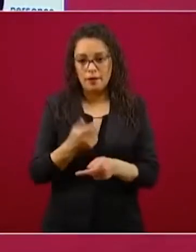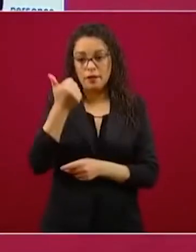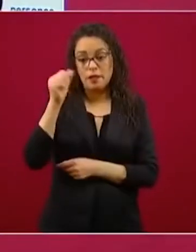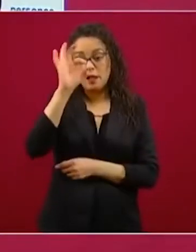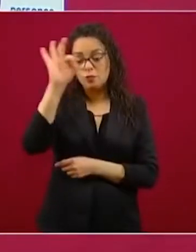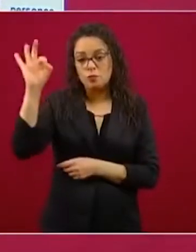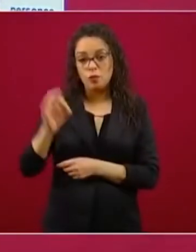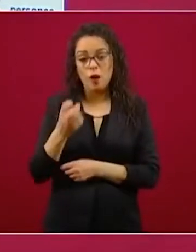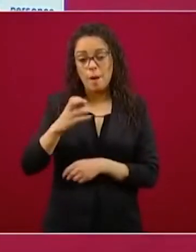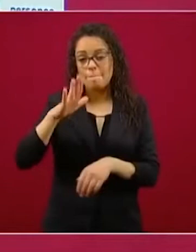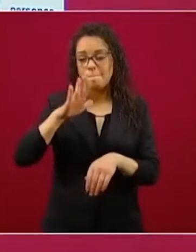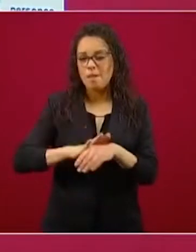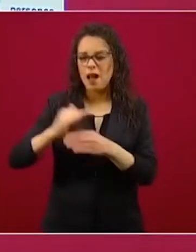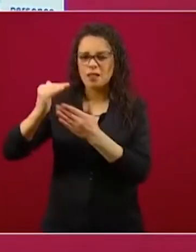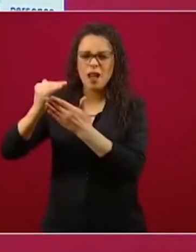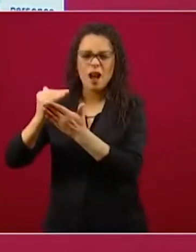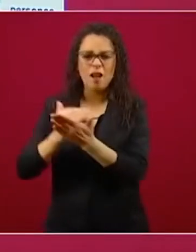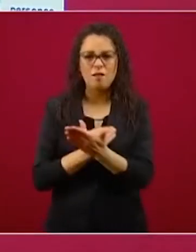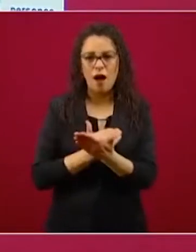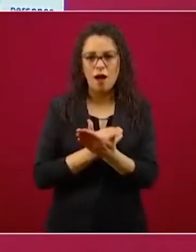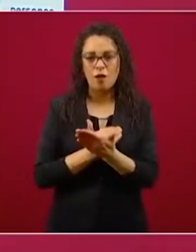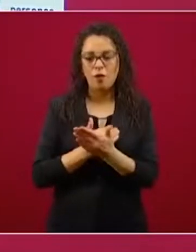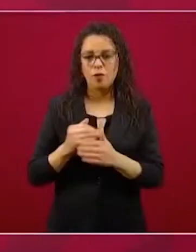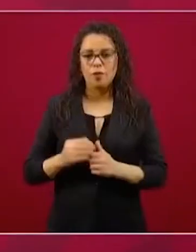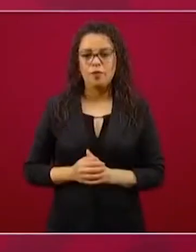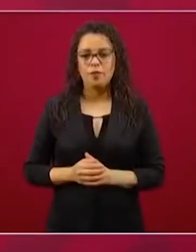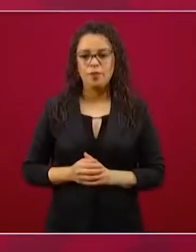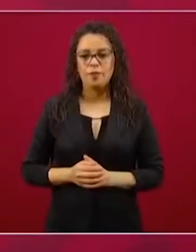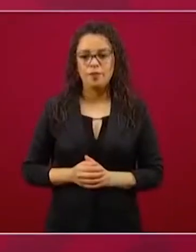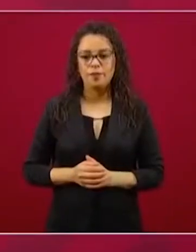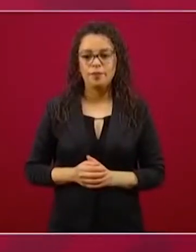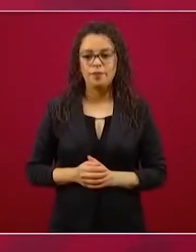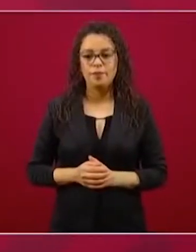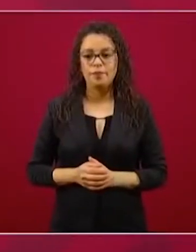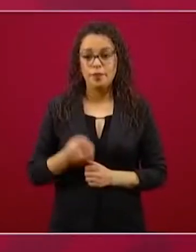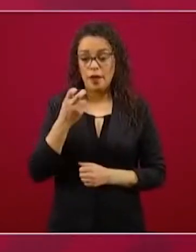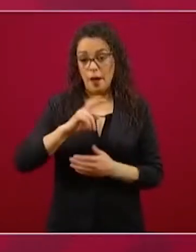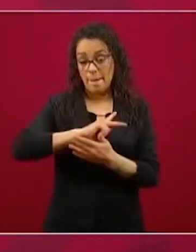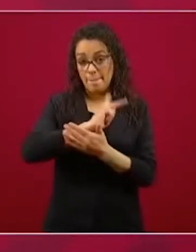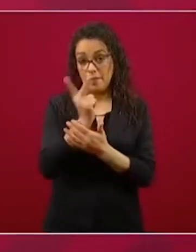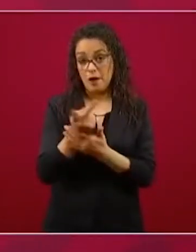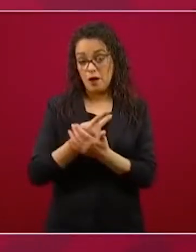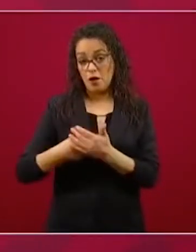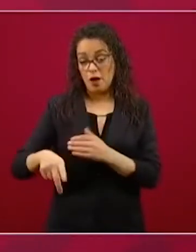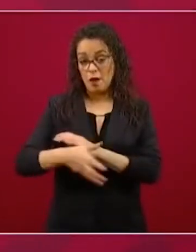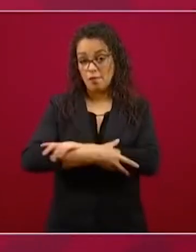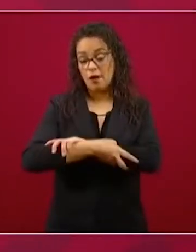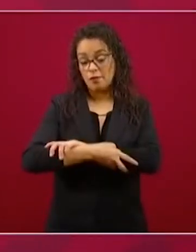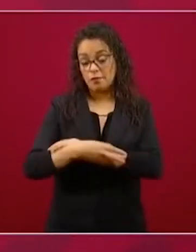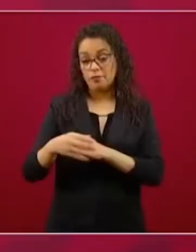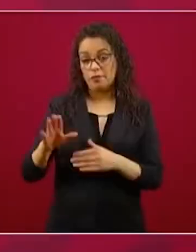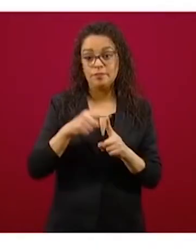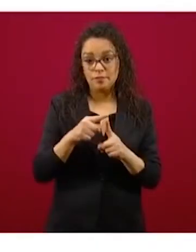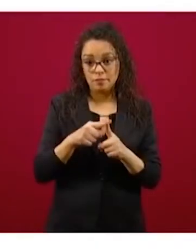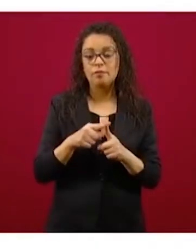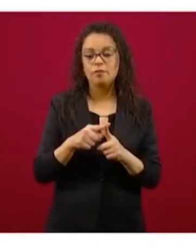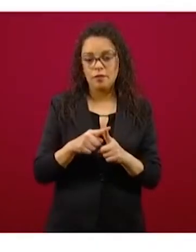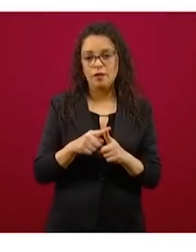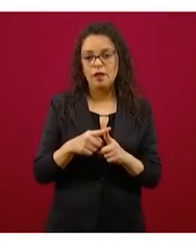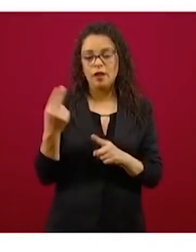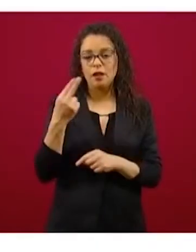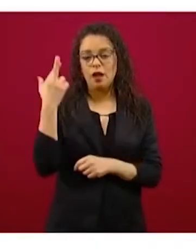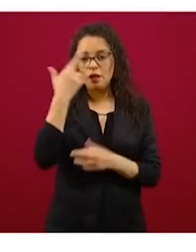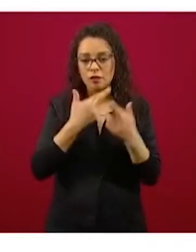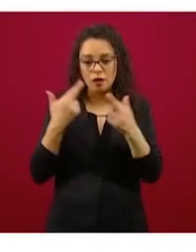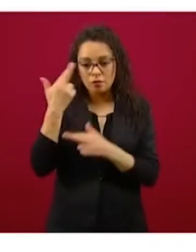se encuentran los créditos solidarios a la palabra del Instituto Mexicano del Seguro Social, del cual se presentaron los avances. La